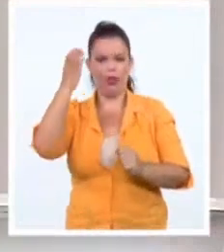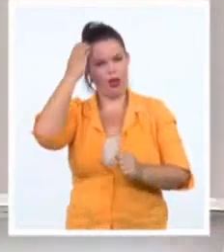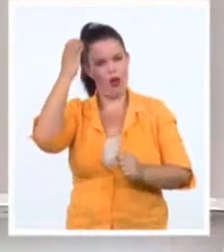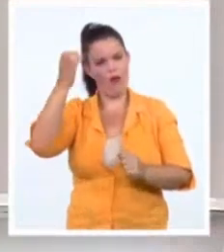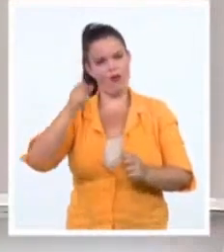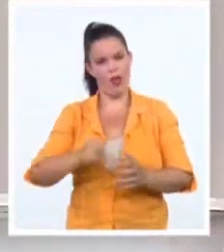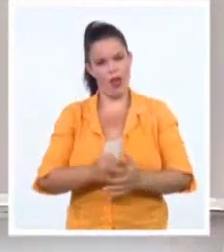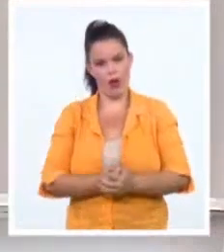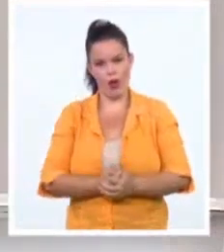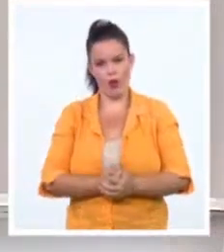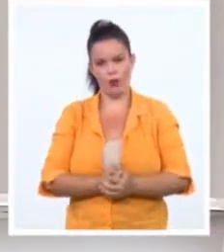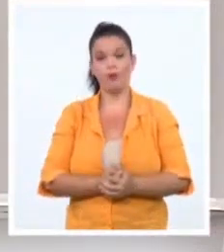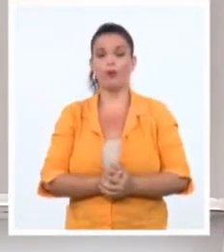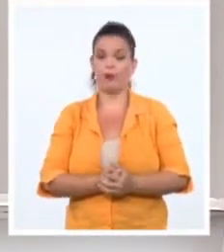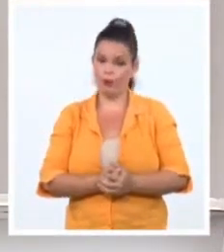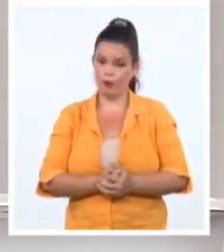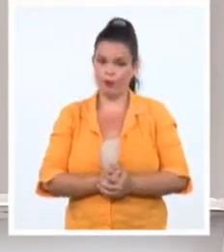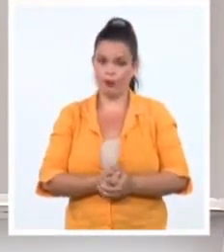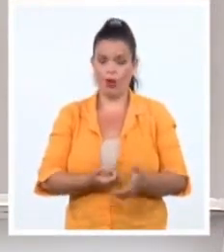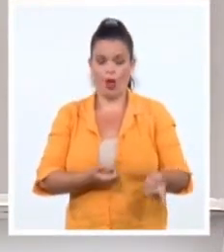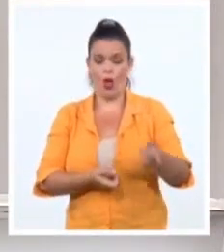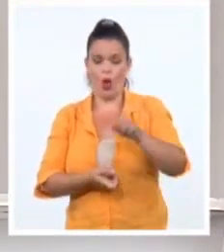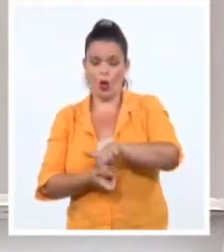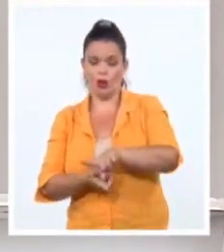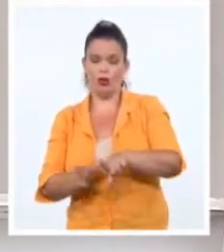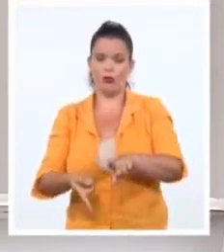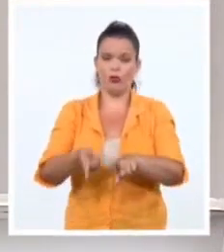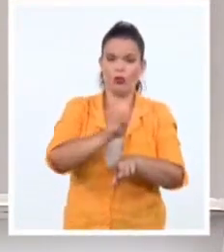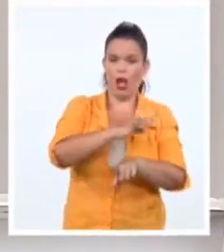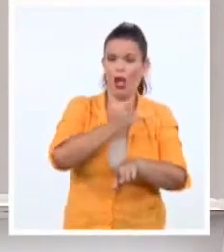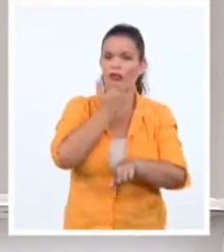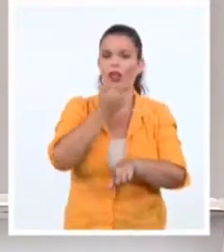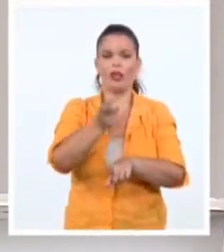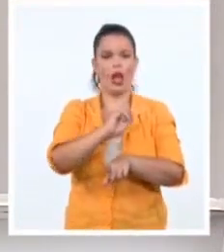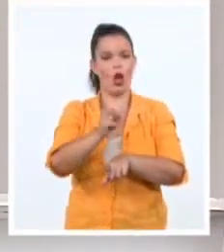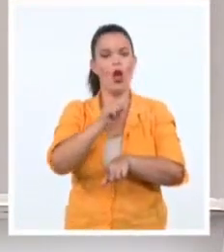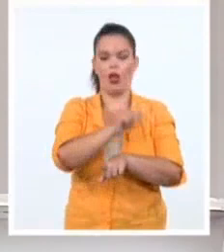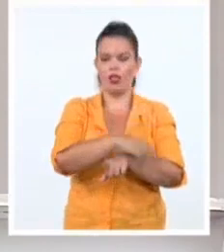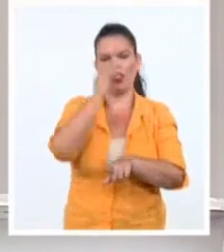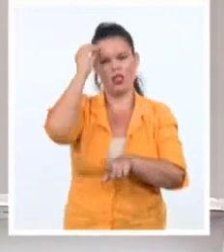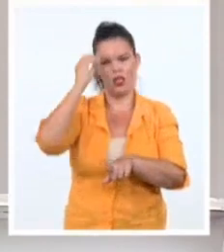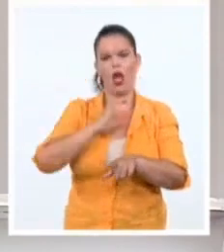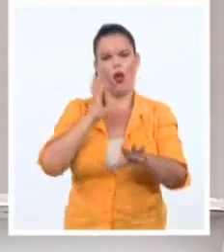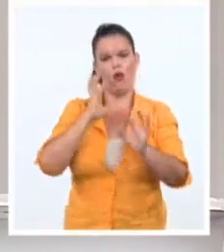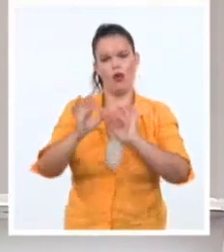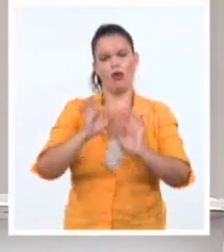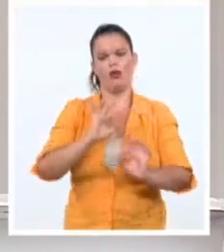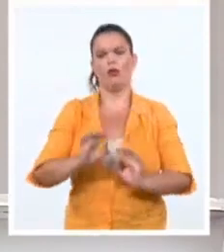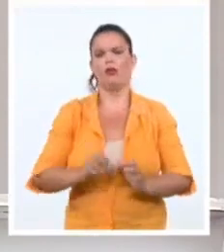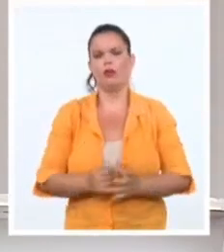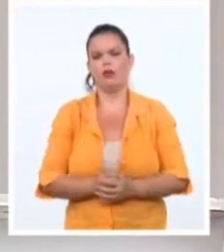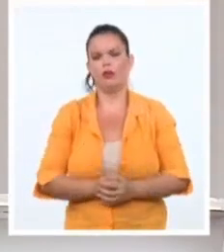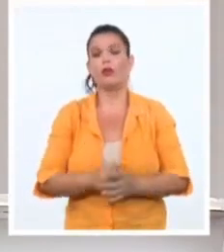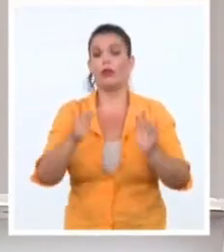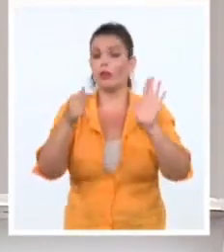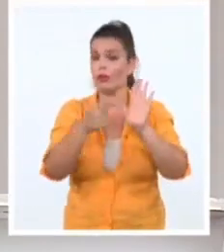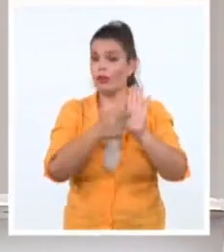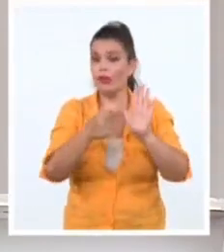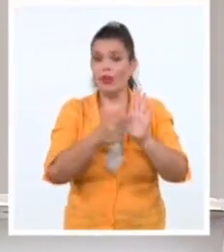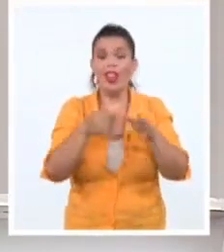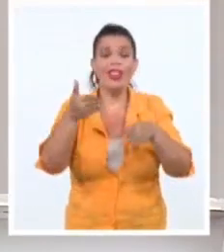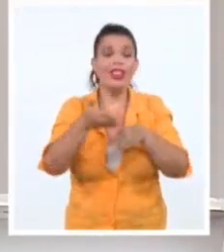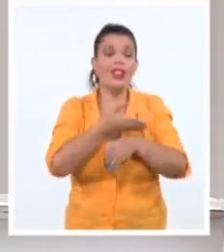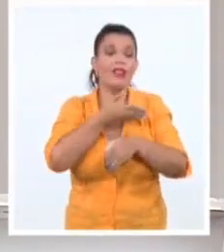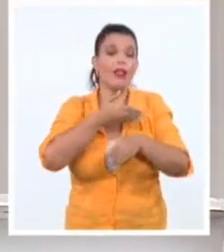a menudo sigue a las protestas? Y aquí, evidentemente, aparecen algunas de las formas en que